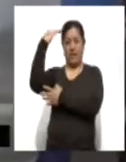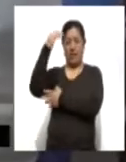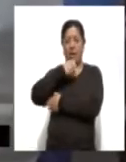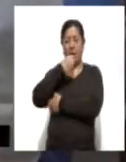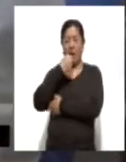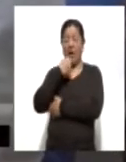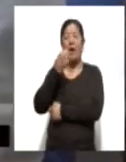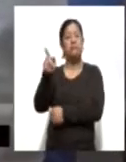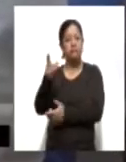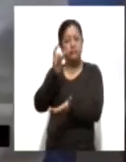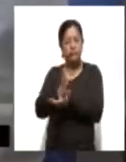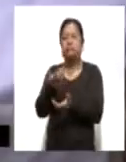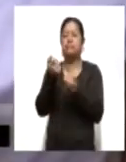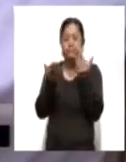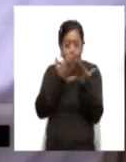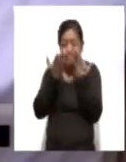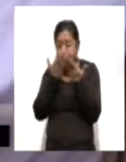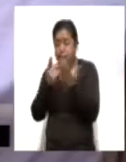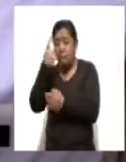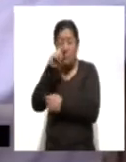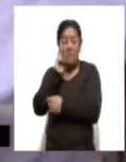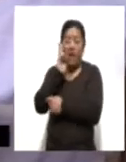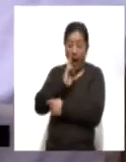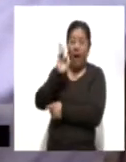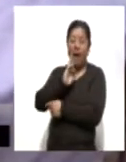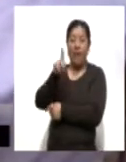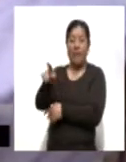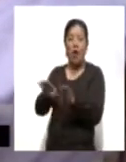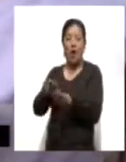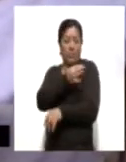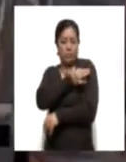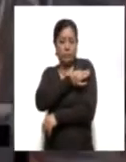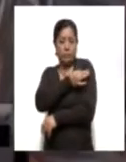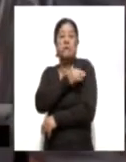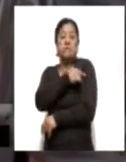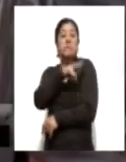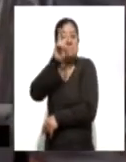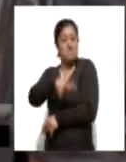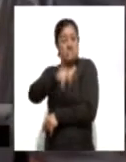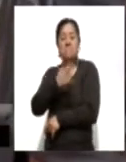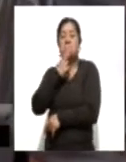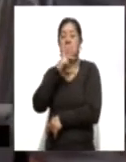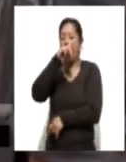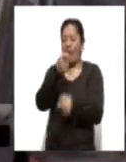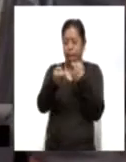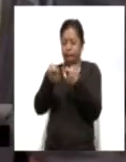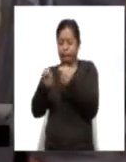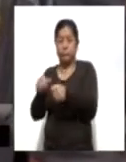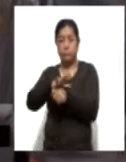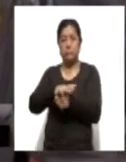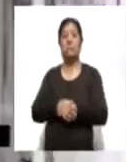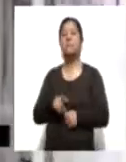inédito estudio clínico para analizar el impacto de la inmunización en el control de la pandemia del nuevo coronavirus. El ambicioso proyecto